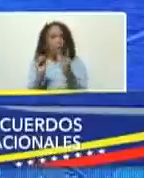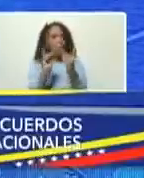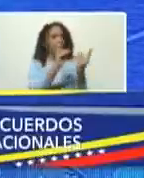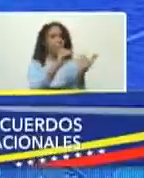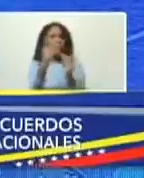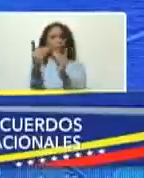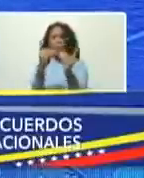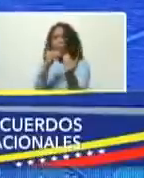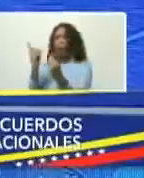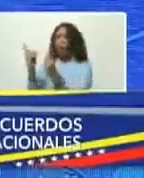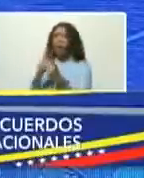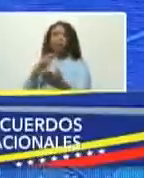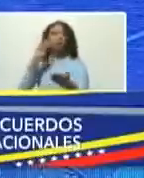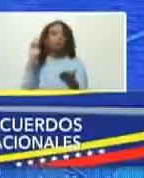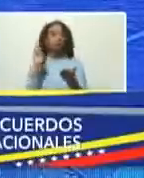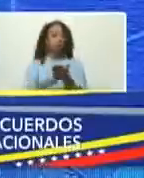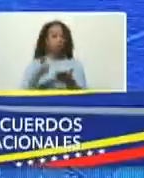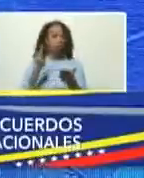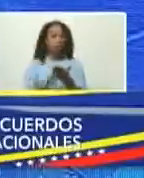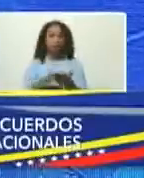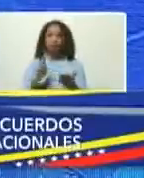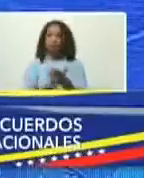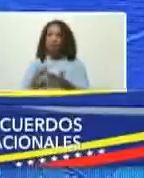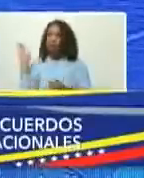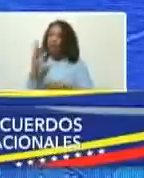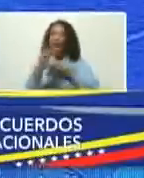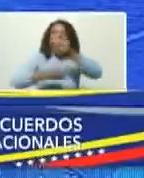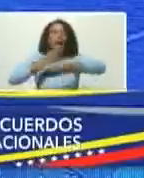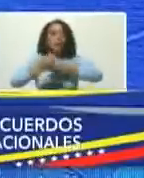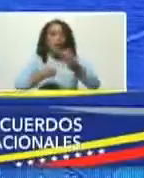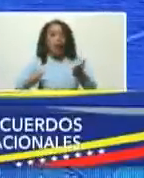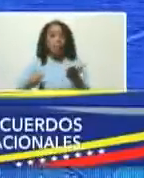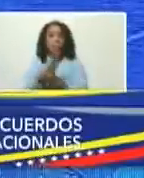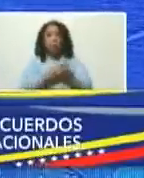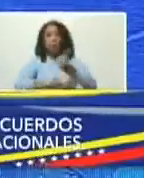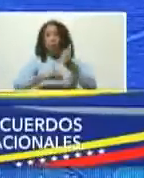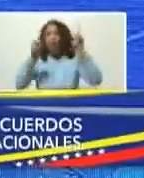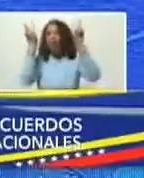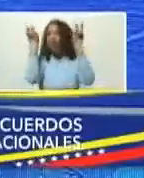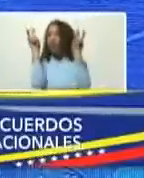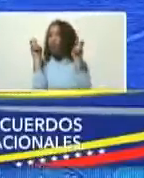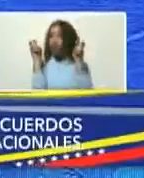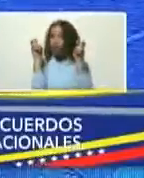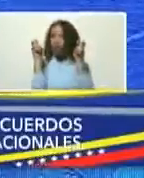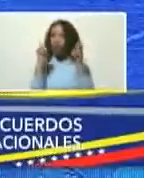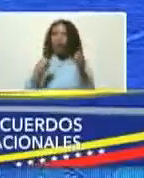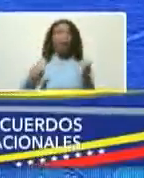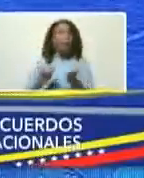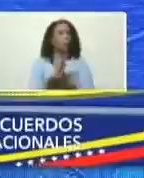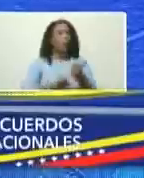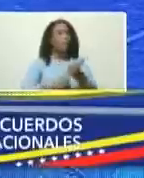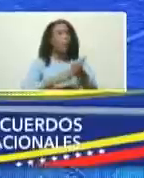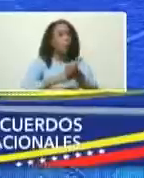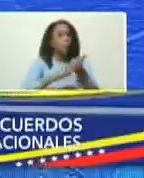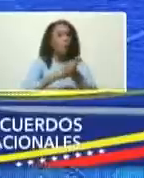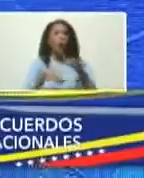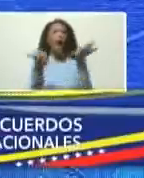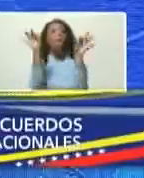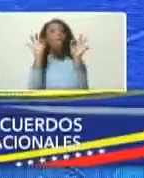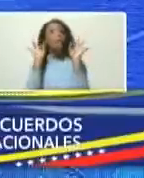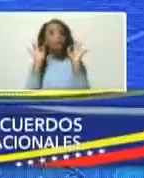verdaderamente viene a darle un impulso nuevo un impulso especial